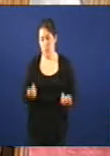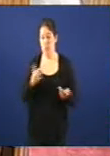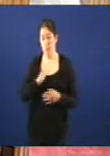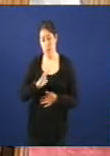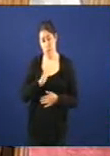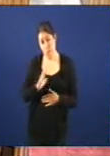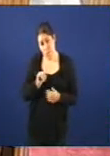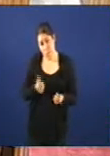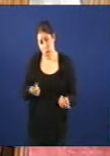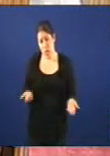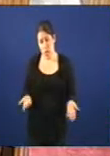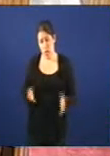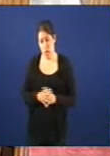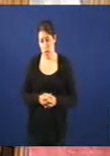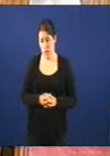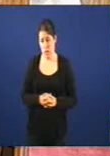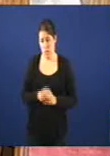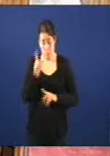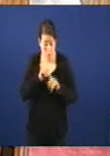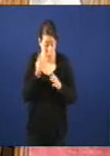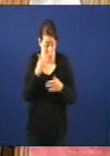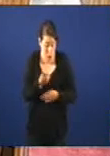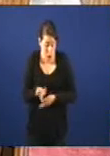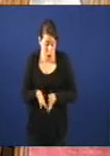comencen. Vamos a comenzar a tarde tranquilamente.